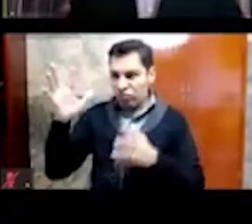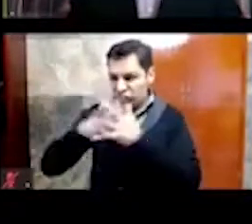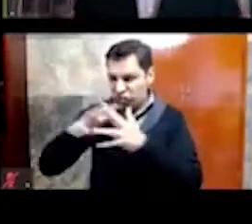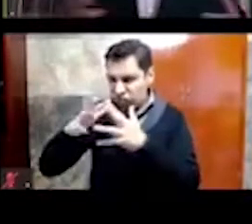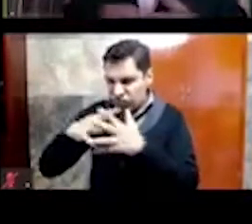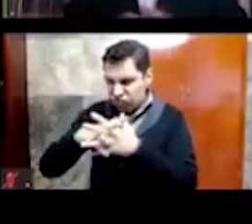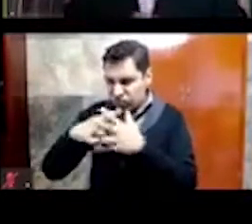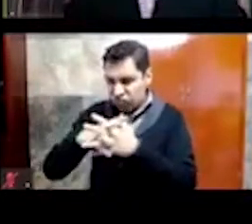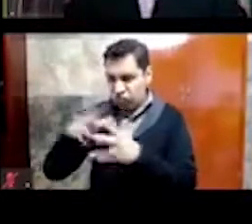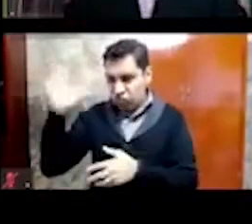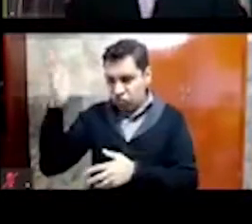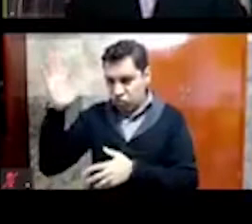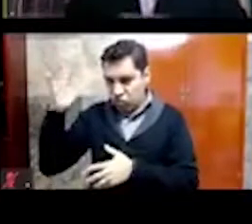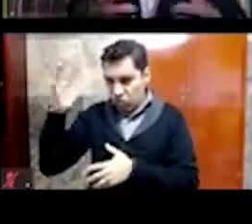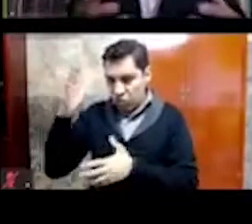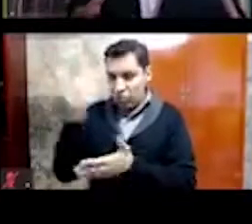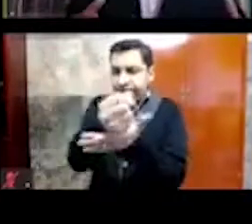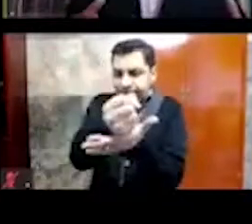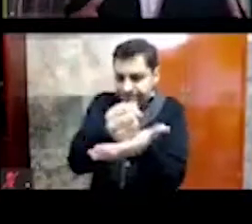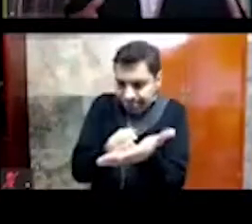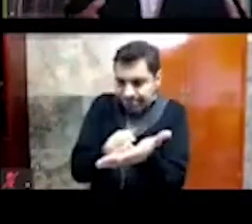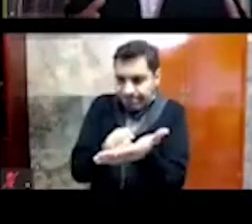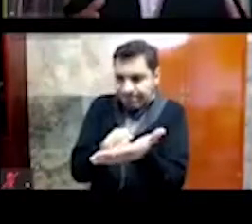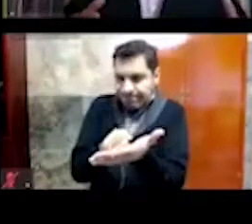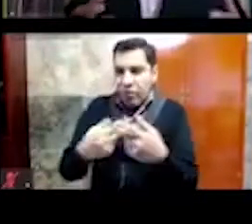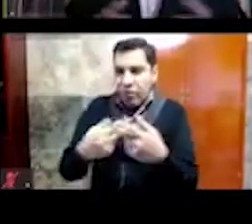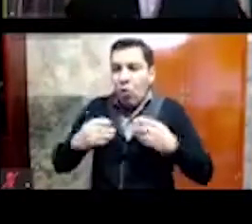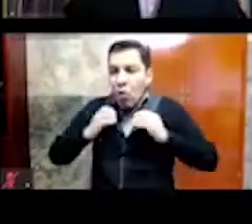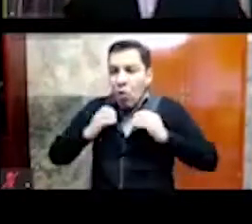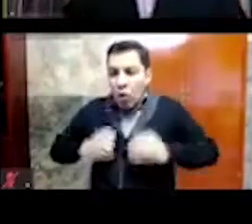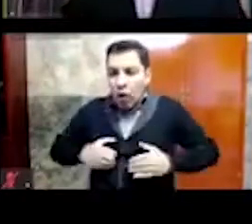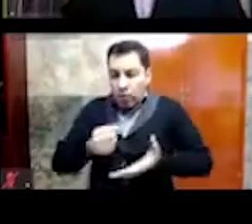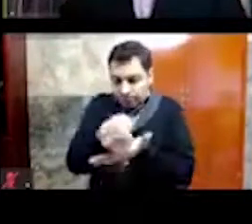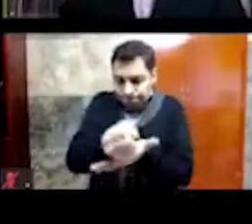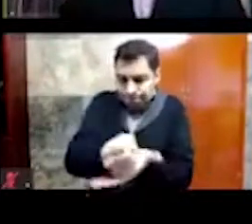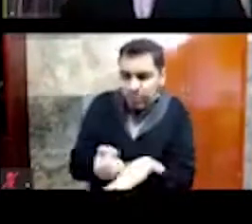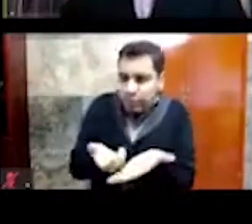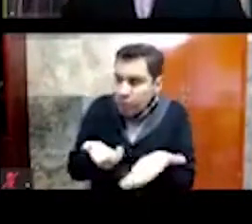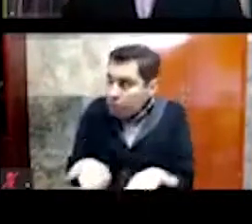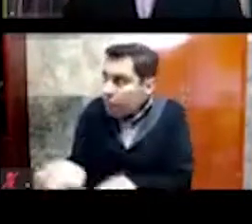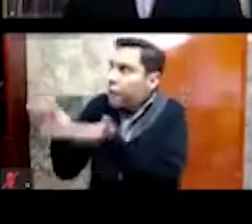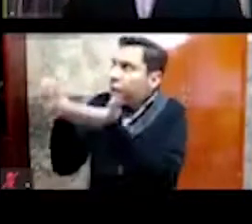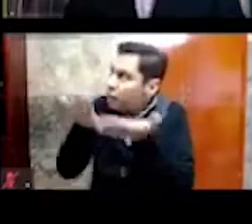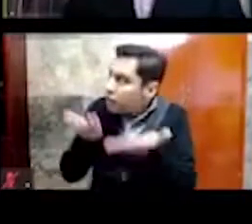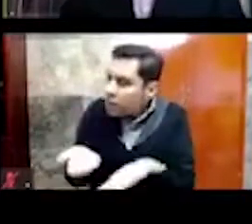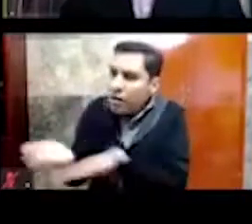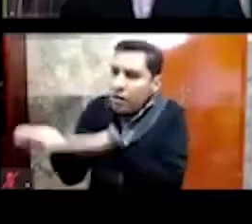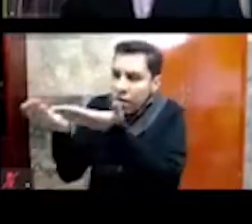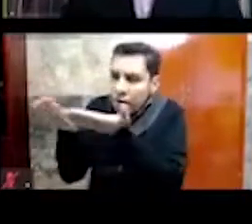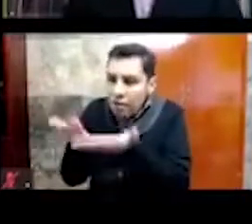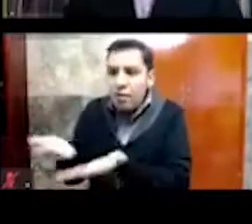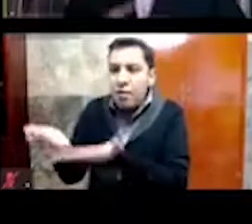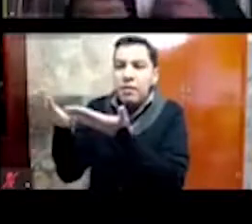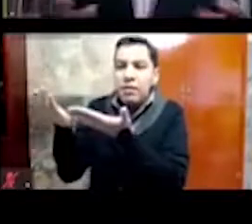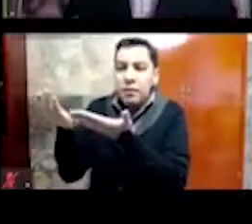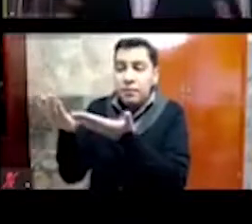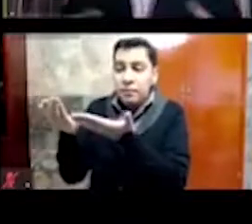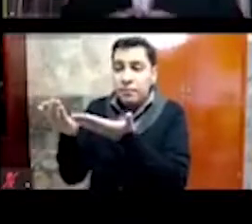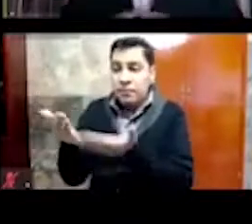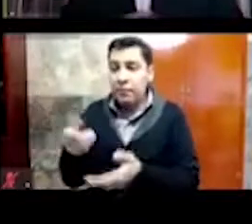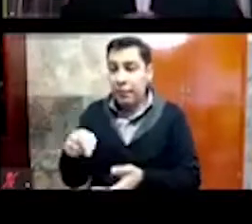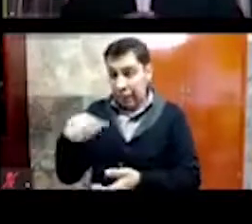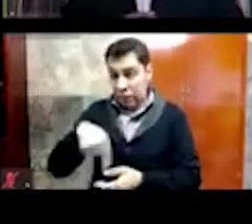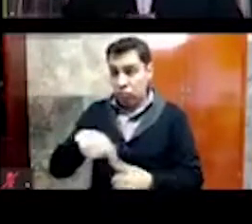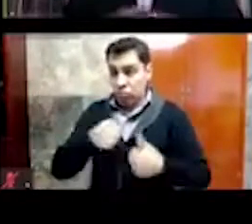el dios solar, y que estos individuos que fueron sacrificados, que en su gran mayoría sabemos que eran guerreros,